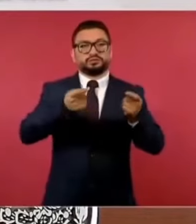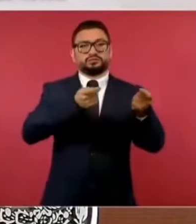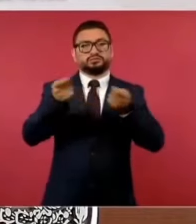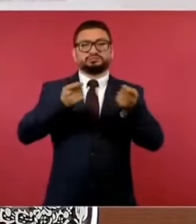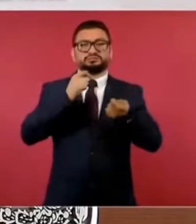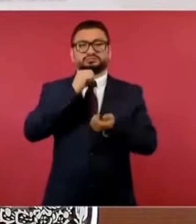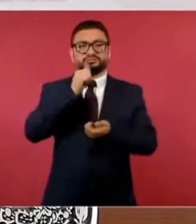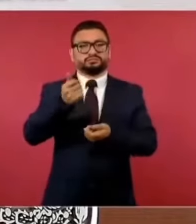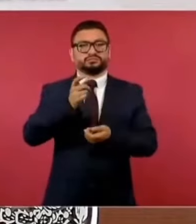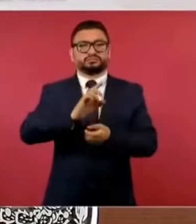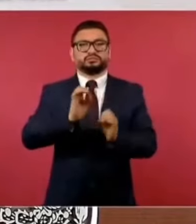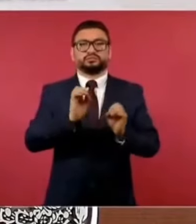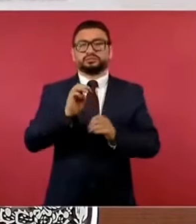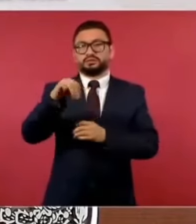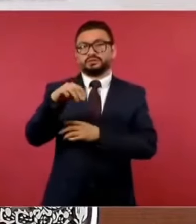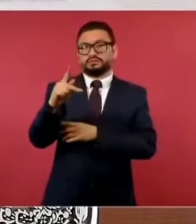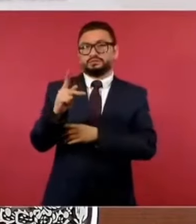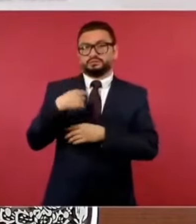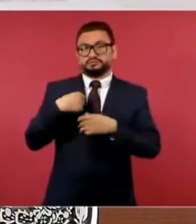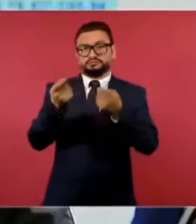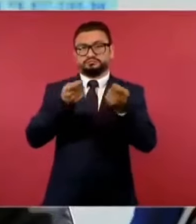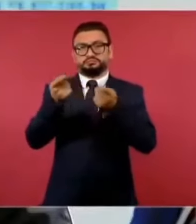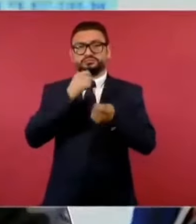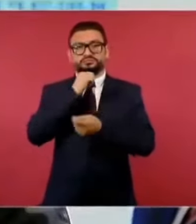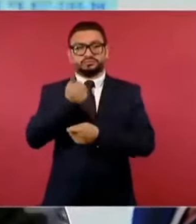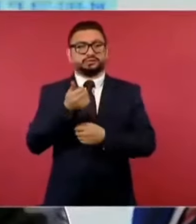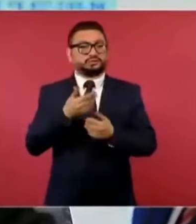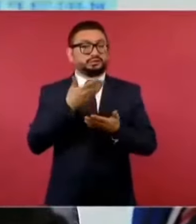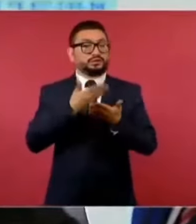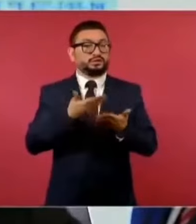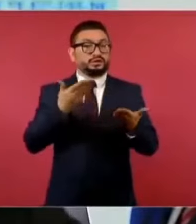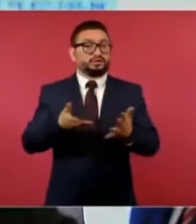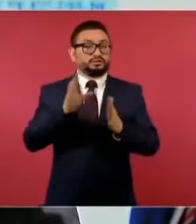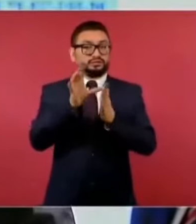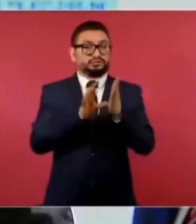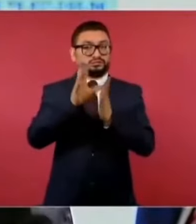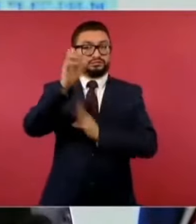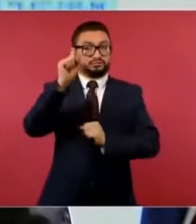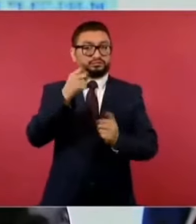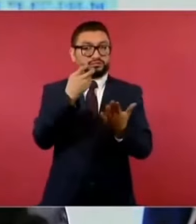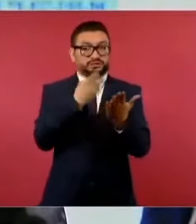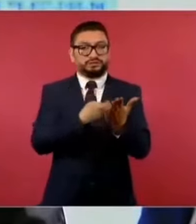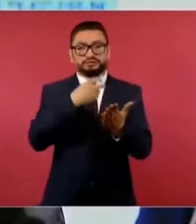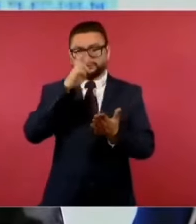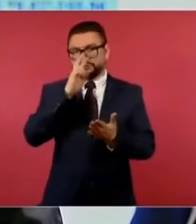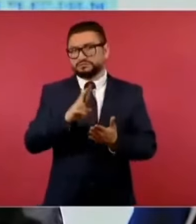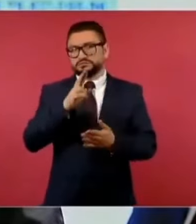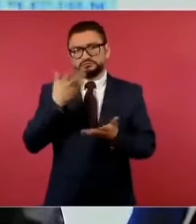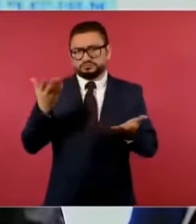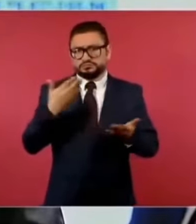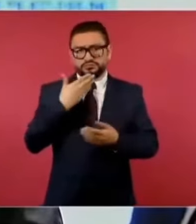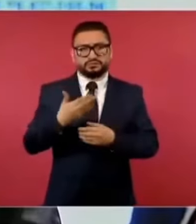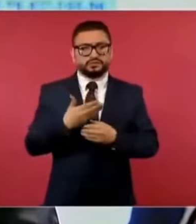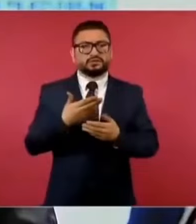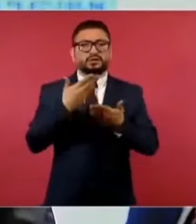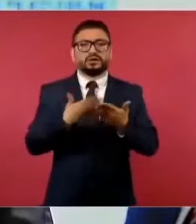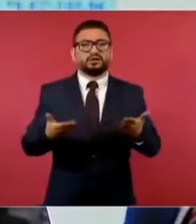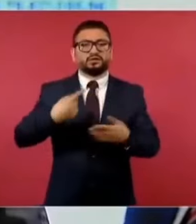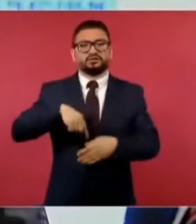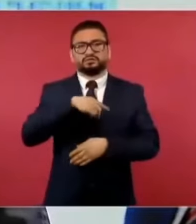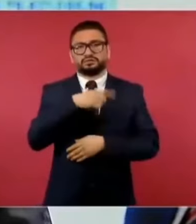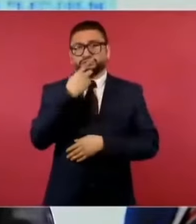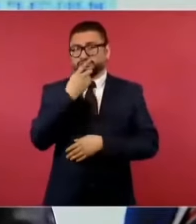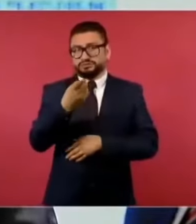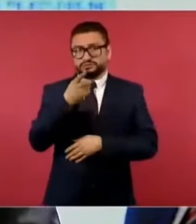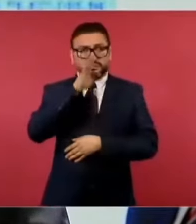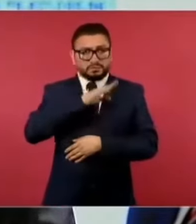el Ministerio Público. así está ahora la Constitución y qué bueno que así es, no estamos diciendo que esté mal.